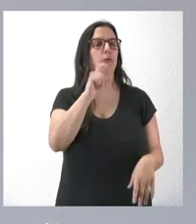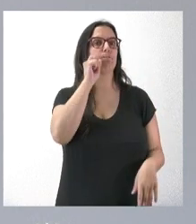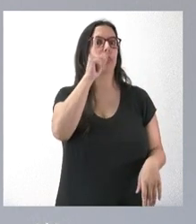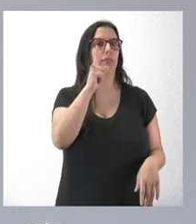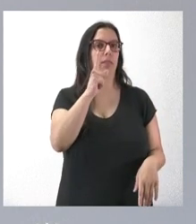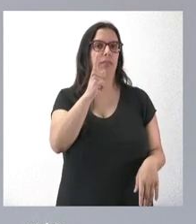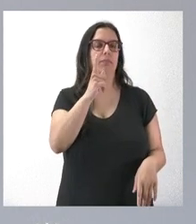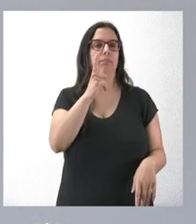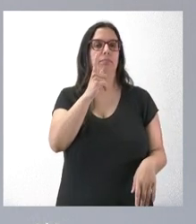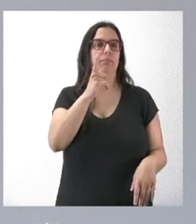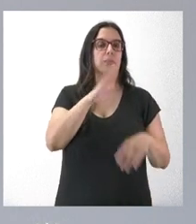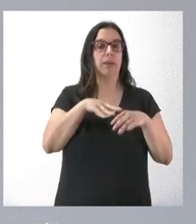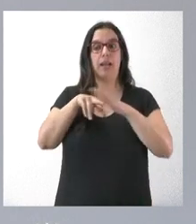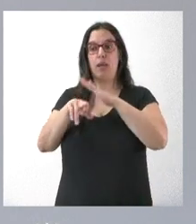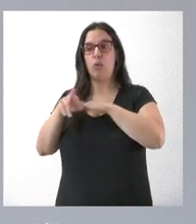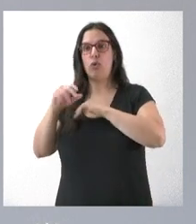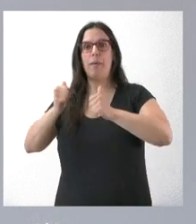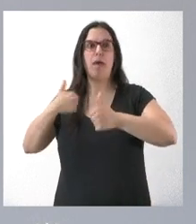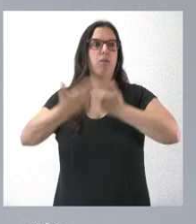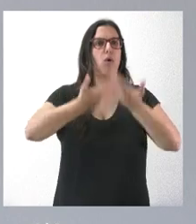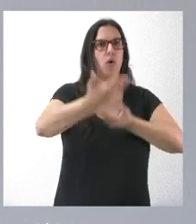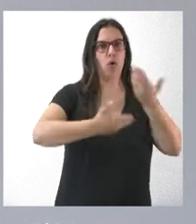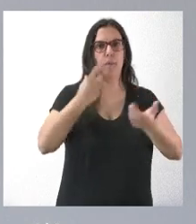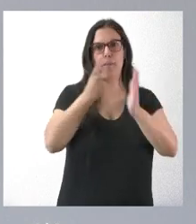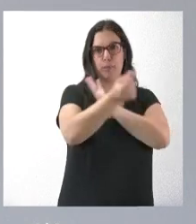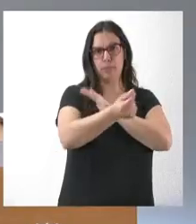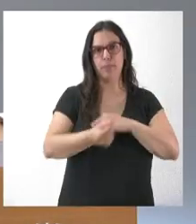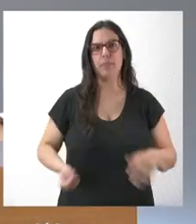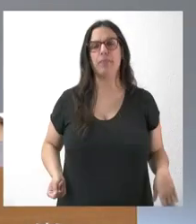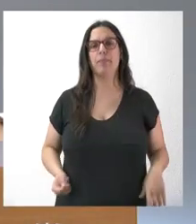para que los medios del operativo puedan tener salida cuanto antes.